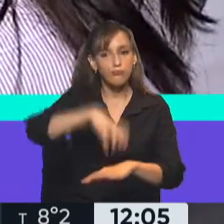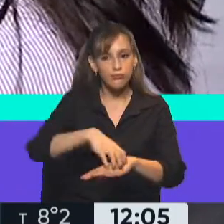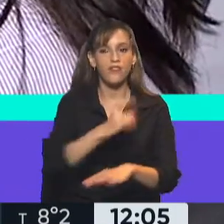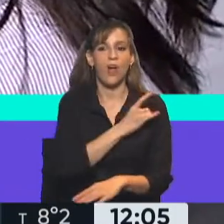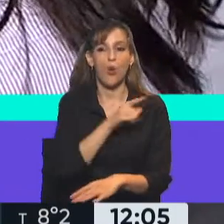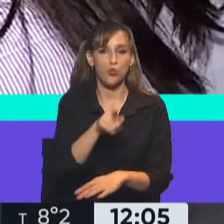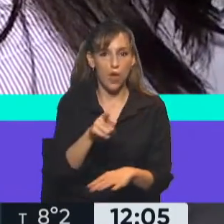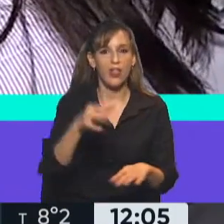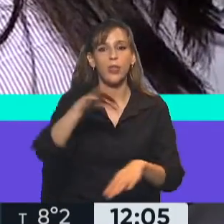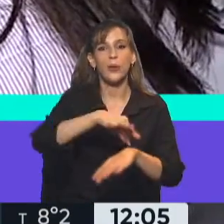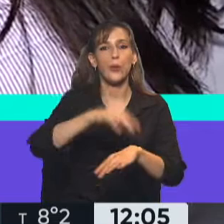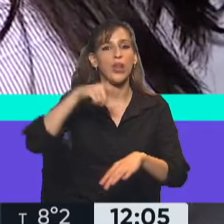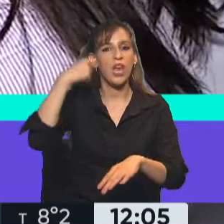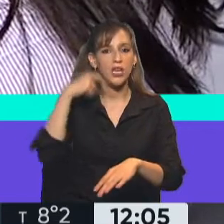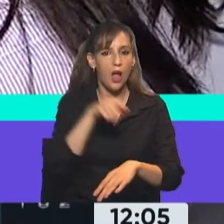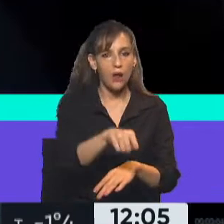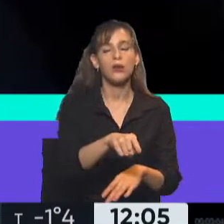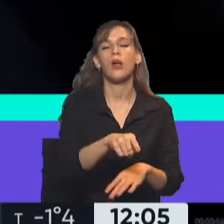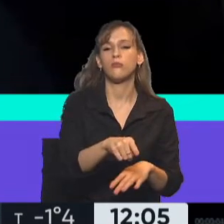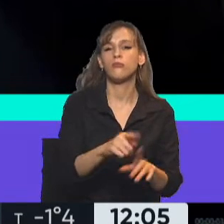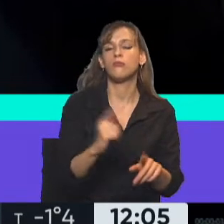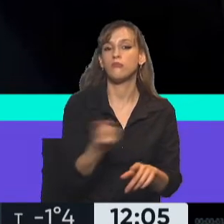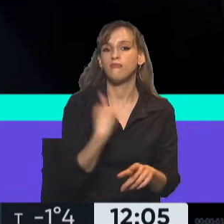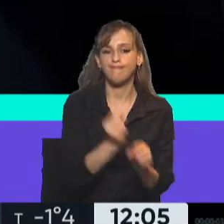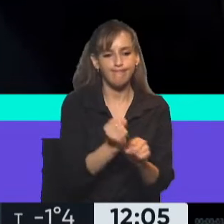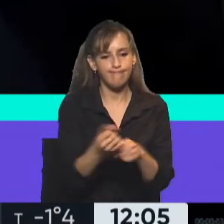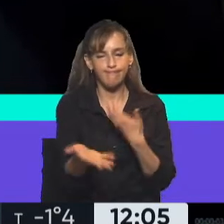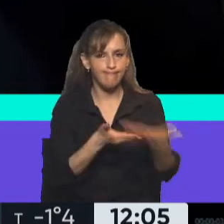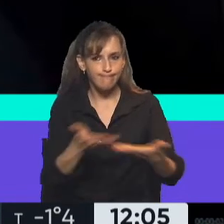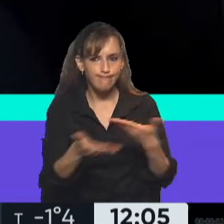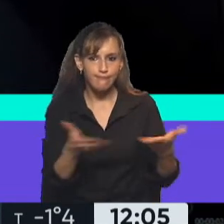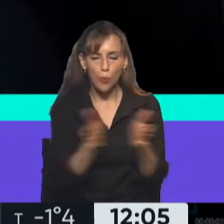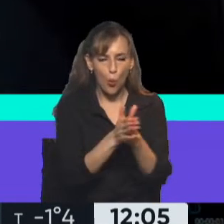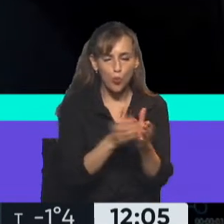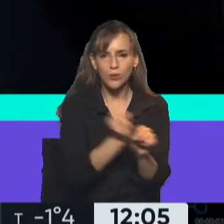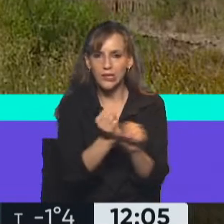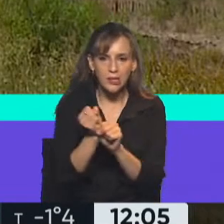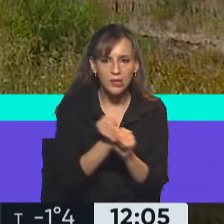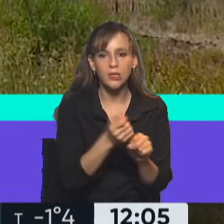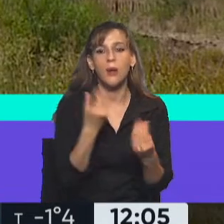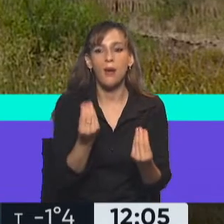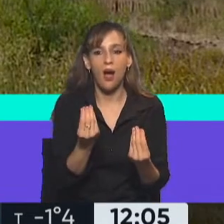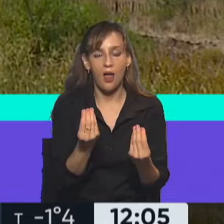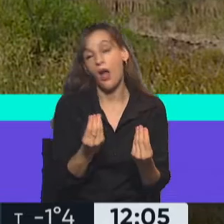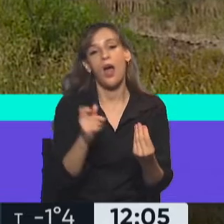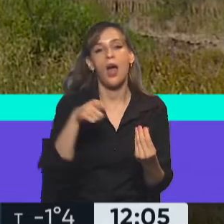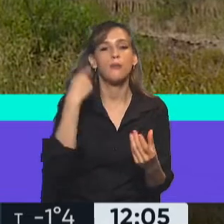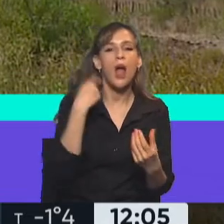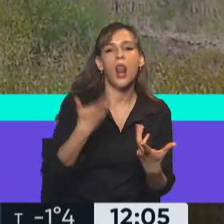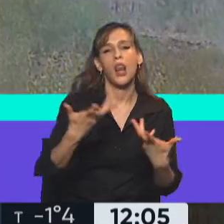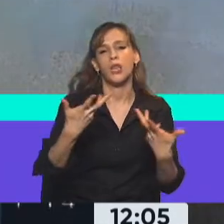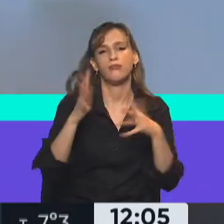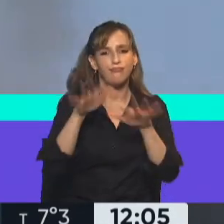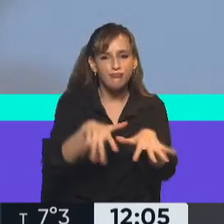puso a disposición y estamos trabajando en conjunto para fortalecer con equipos, con recintos para poder atender ahí a fauna silvestre.